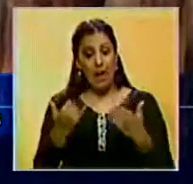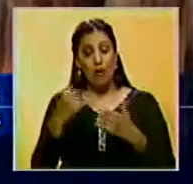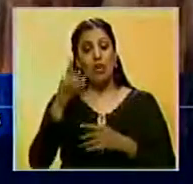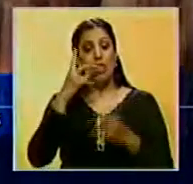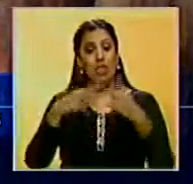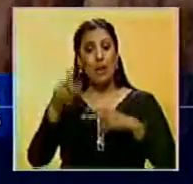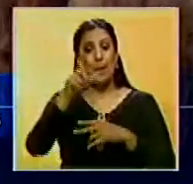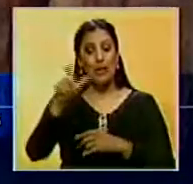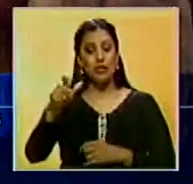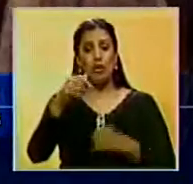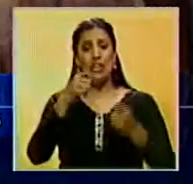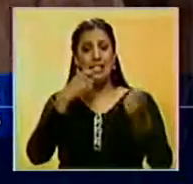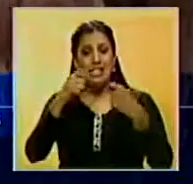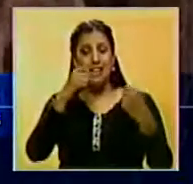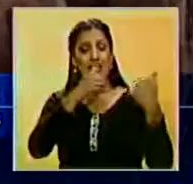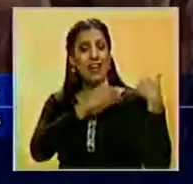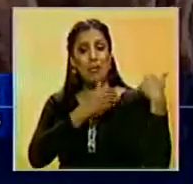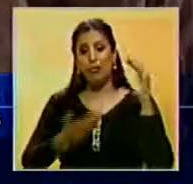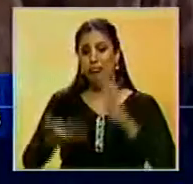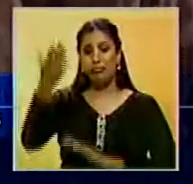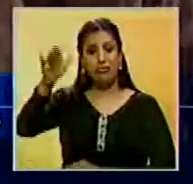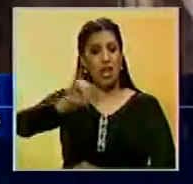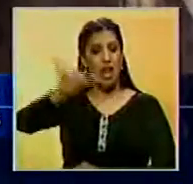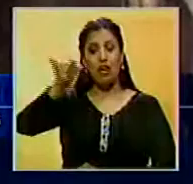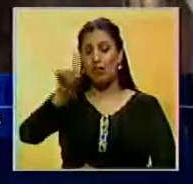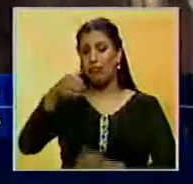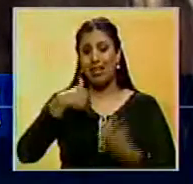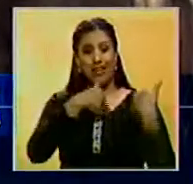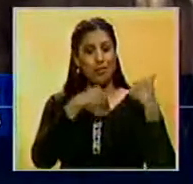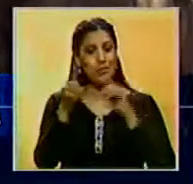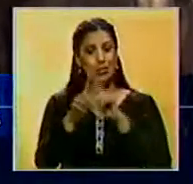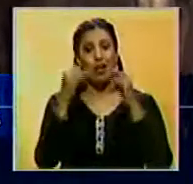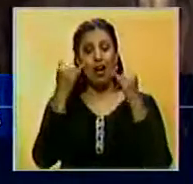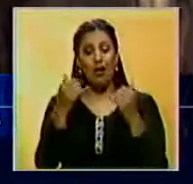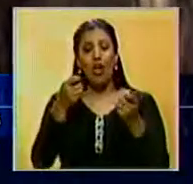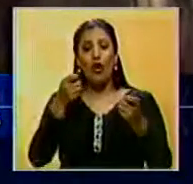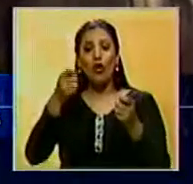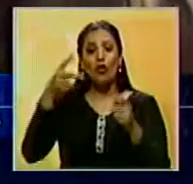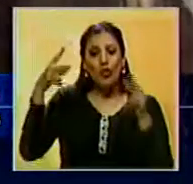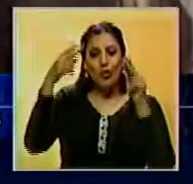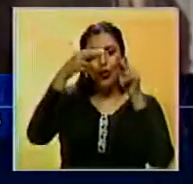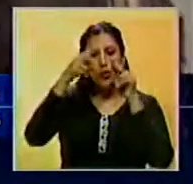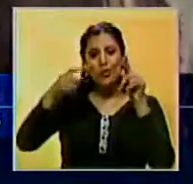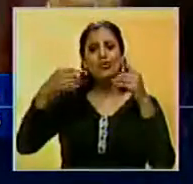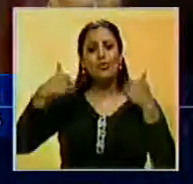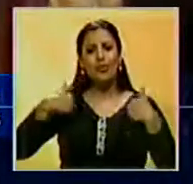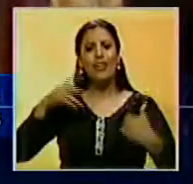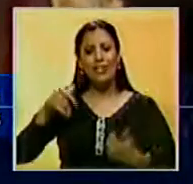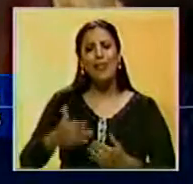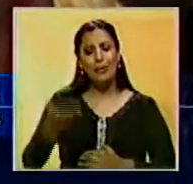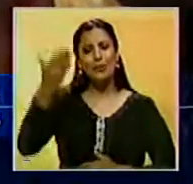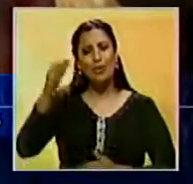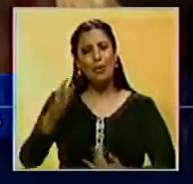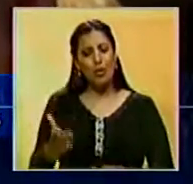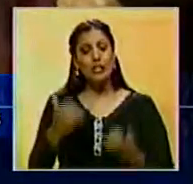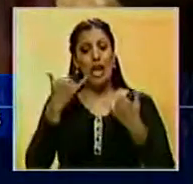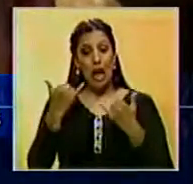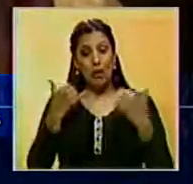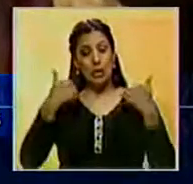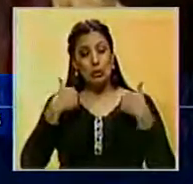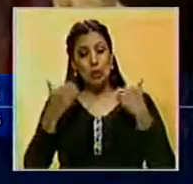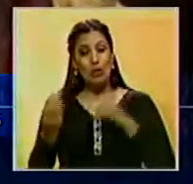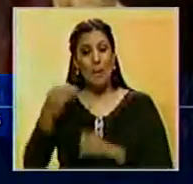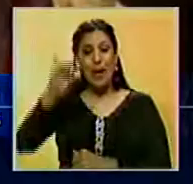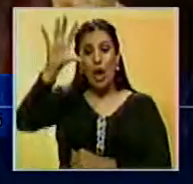vendedores sean los responsables de los precios excesivos. Excesivos expresaron que el racionamiento eléctrico también los ha afectado y que muchas dificultades